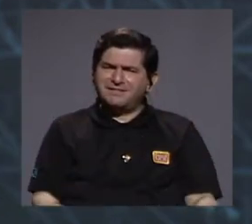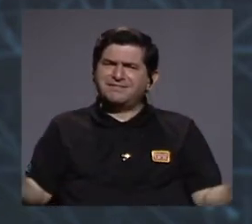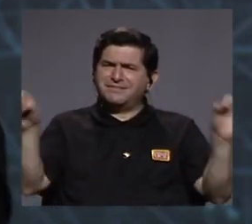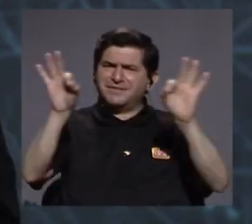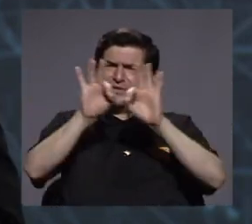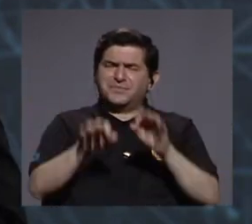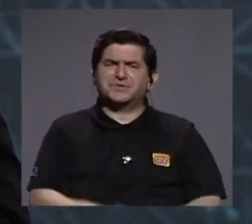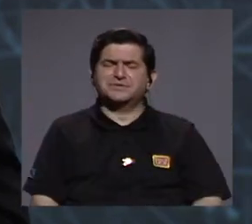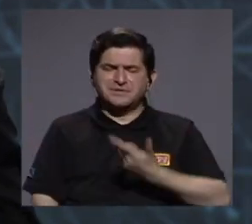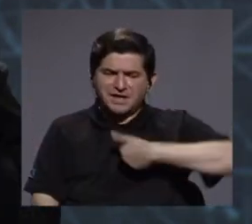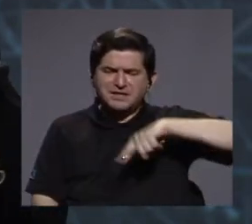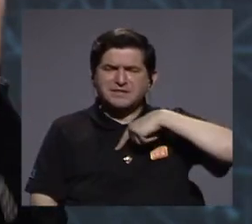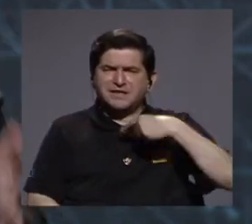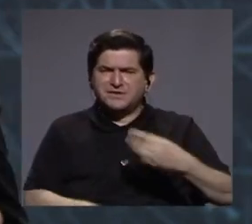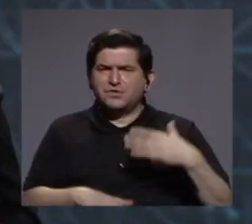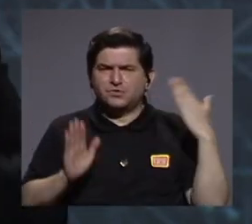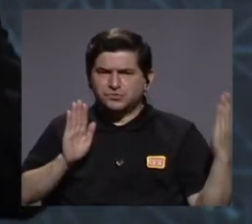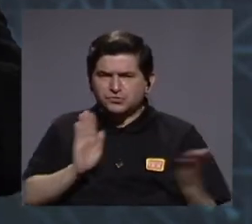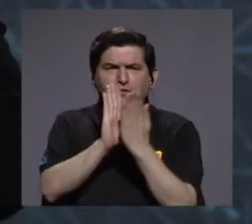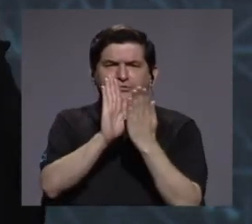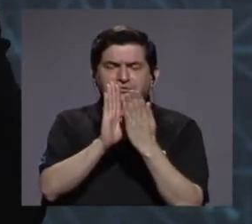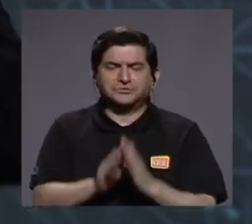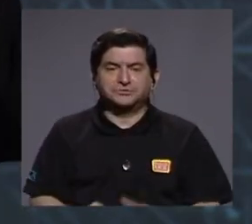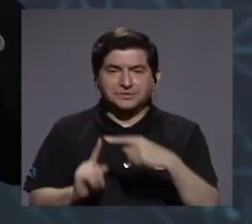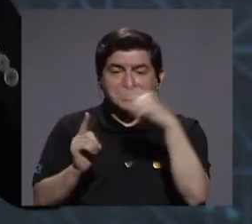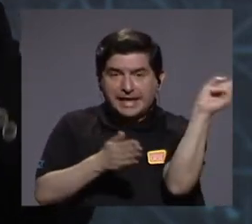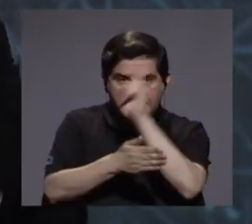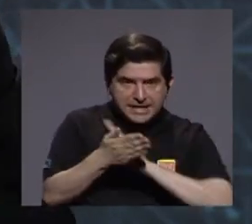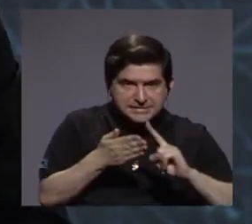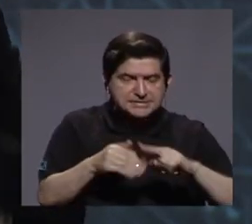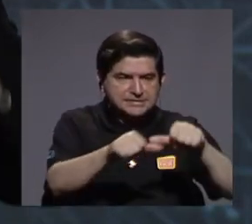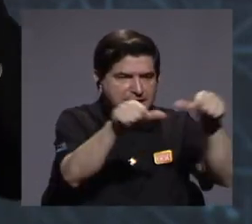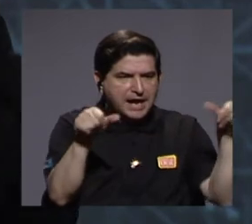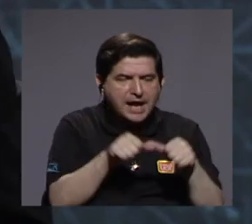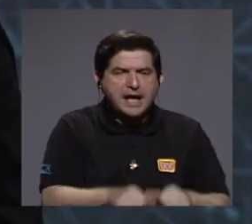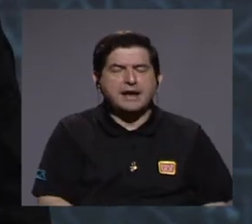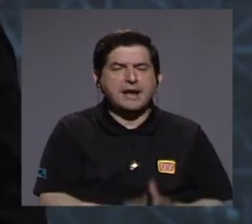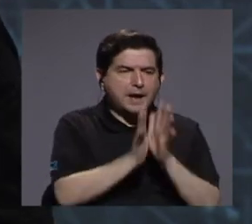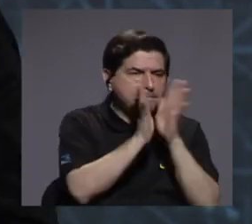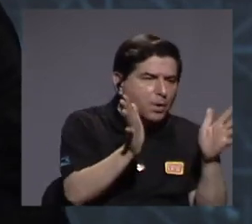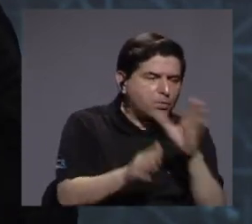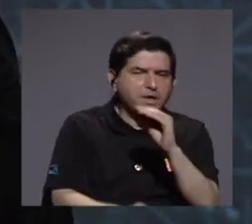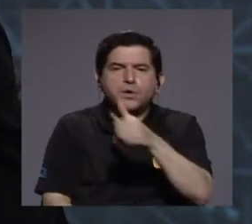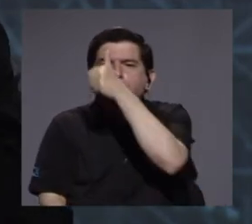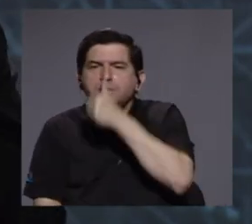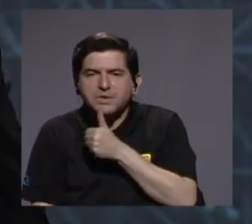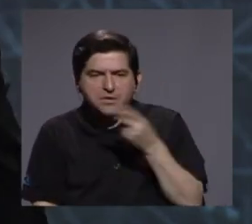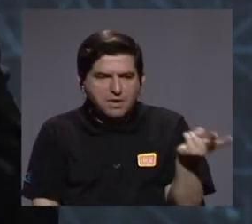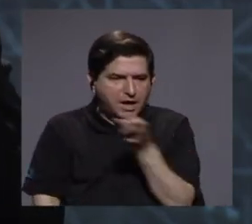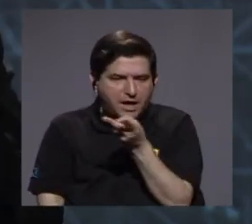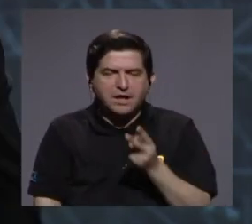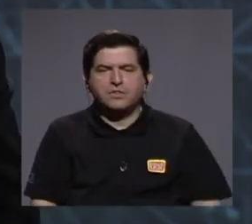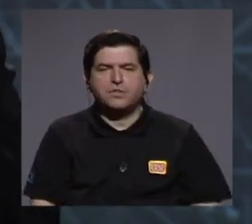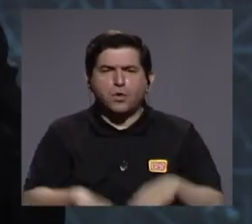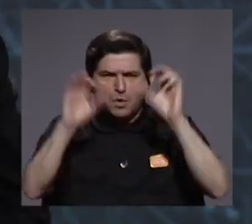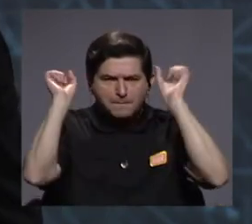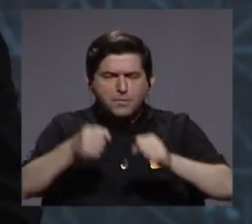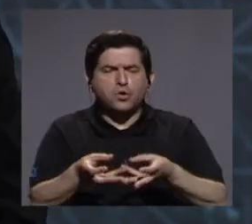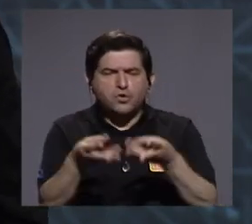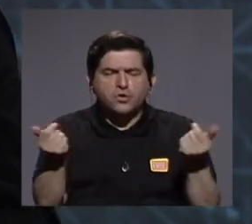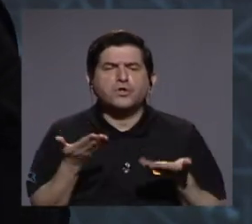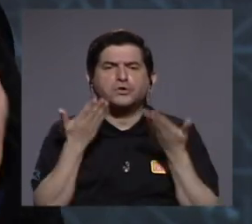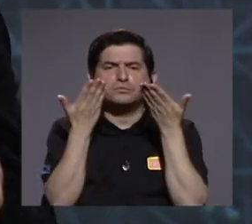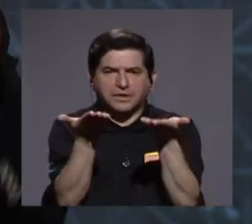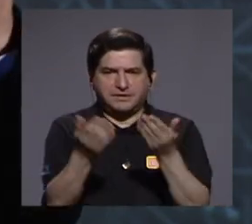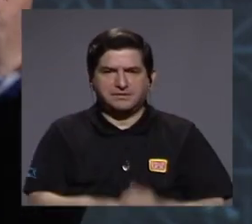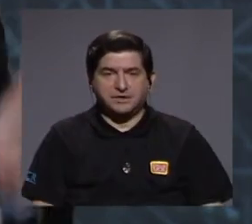como lo hemos enfrentado, como desde la academia, el sector público y el sector privado hemos sido capaces de poder dar soluciones,